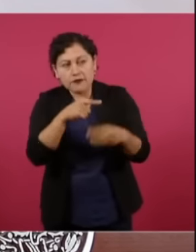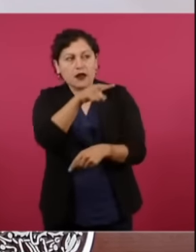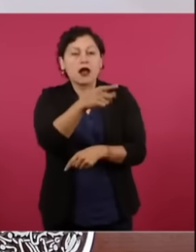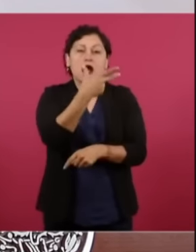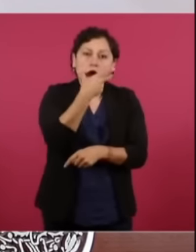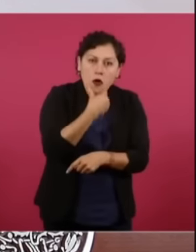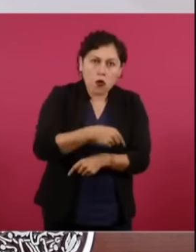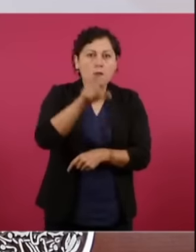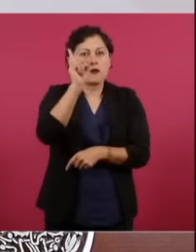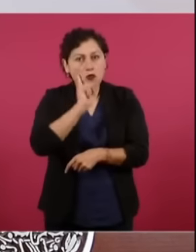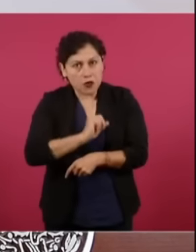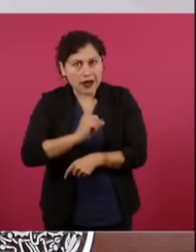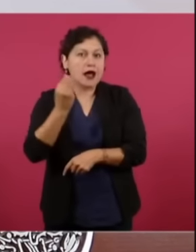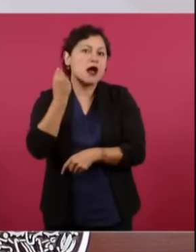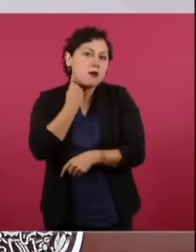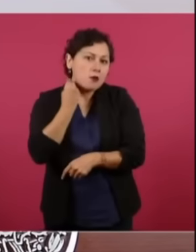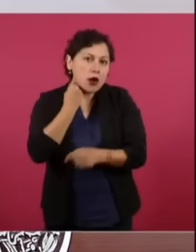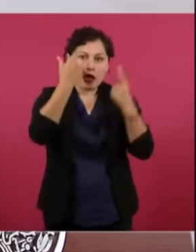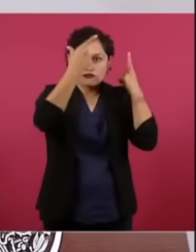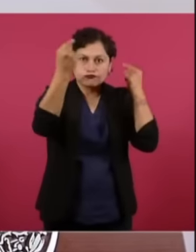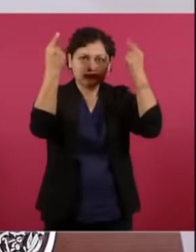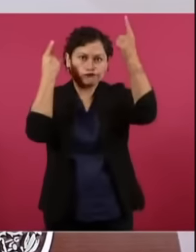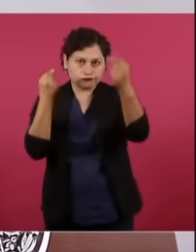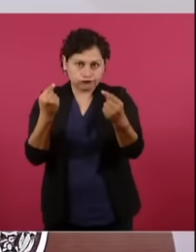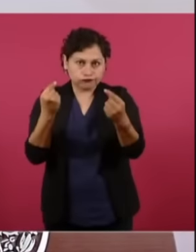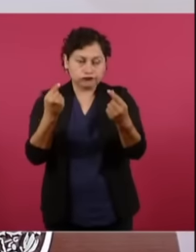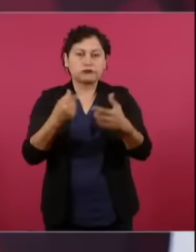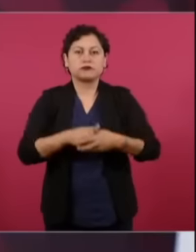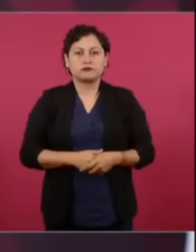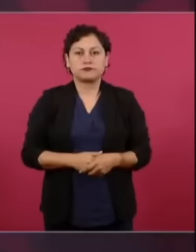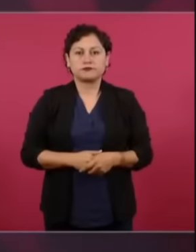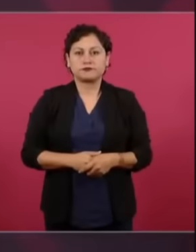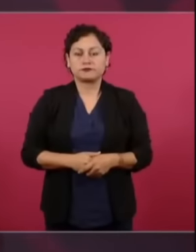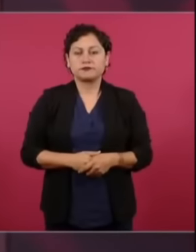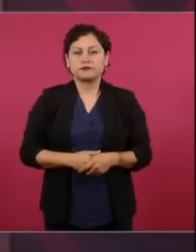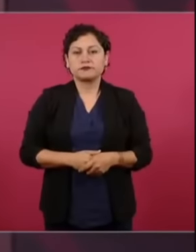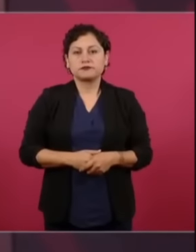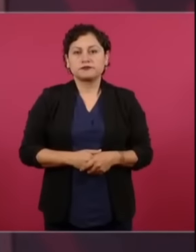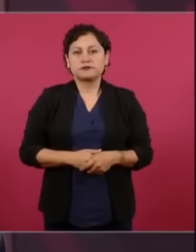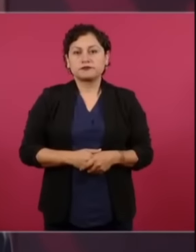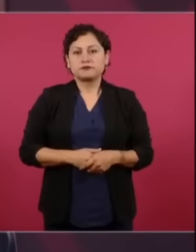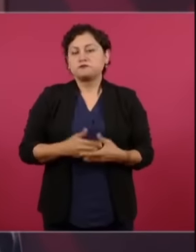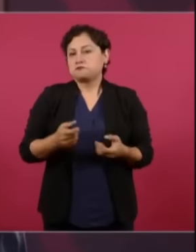y que se busque que sean